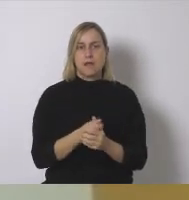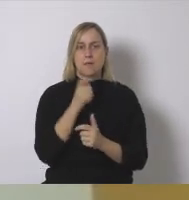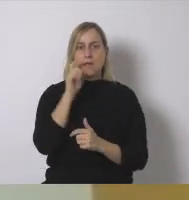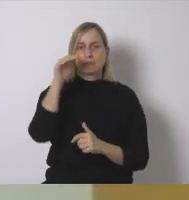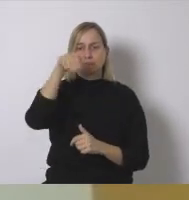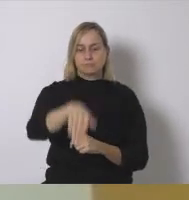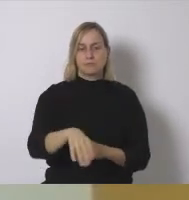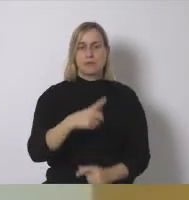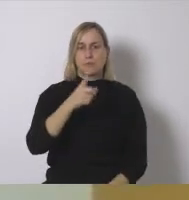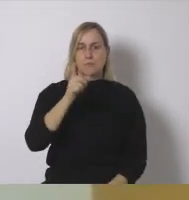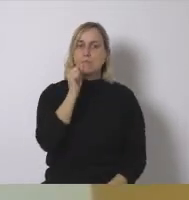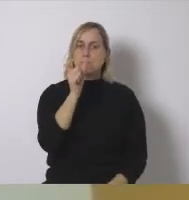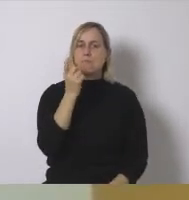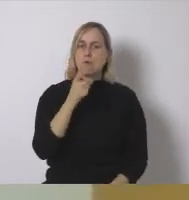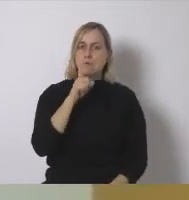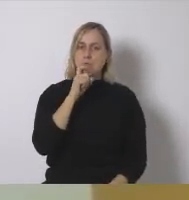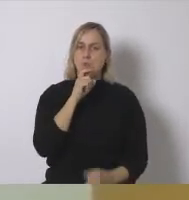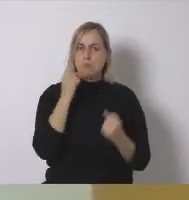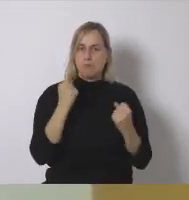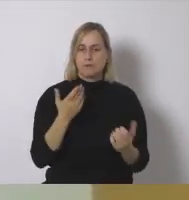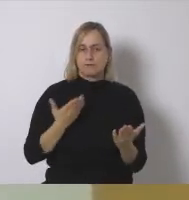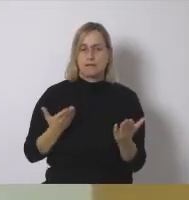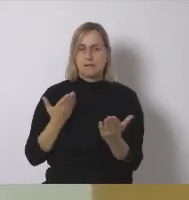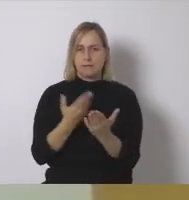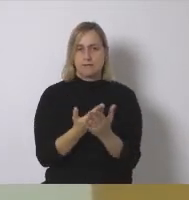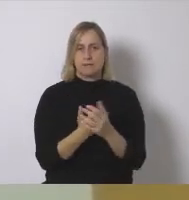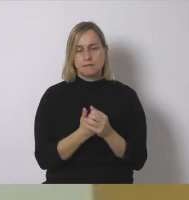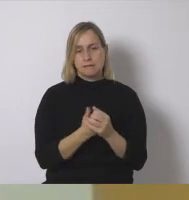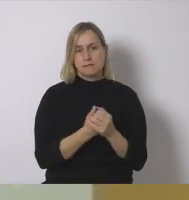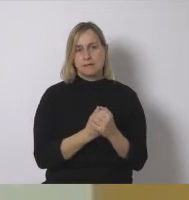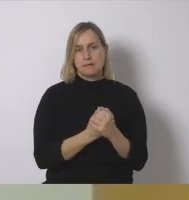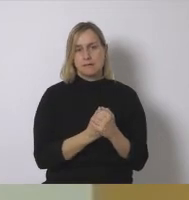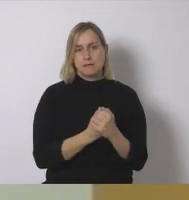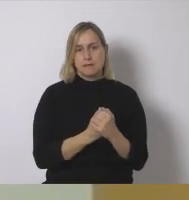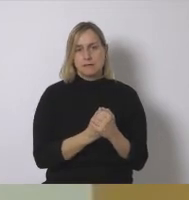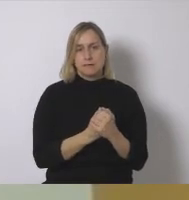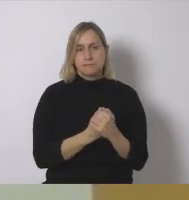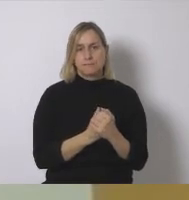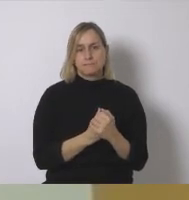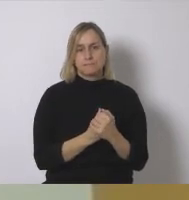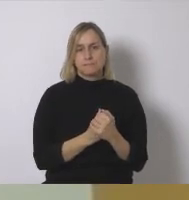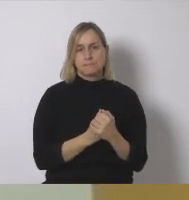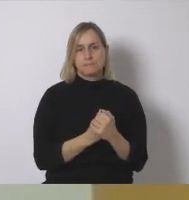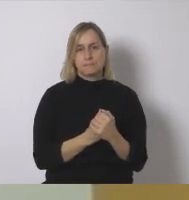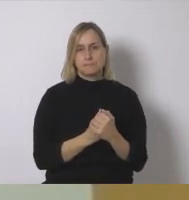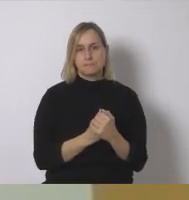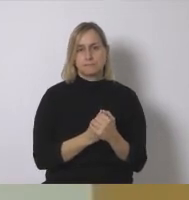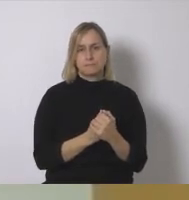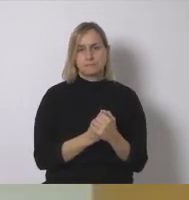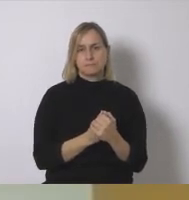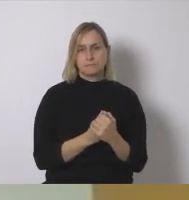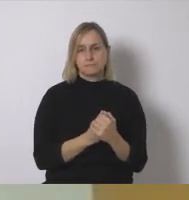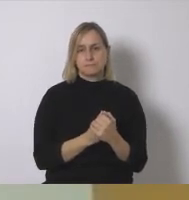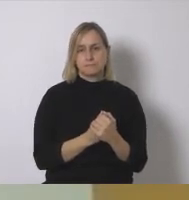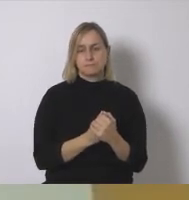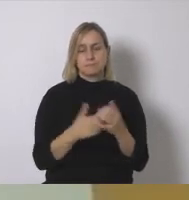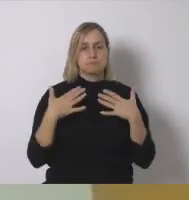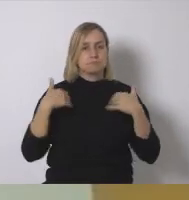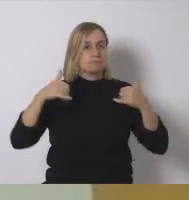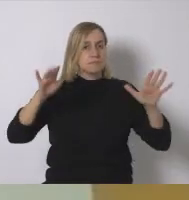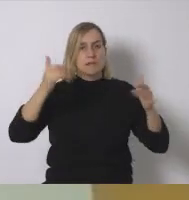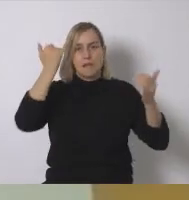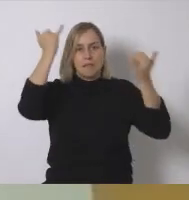en el punto de los límites y de descrecimiento esta palabra que nos cuesta tanto en fin